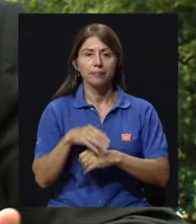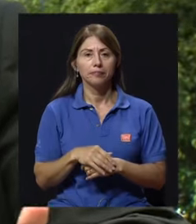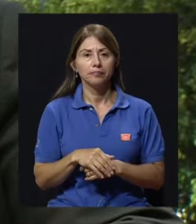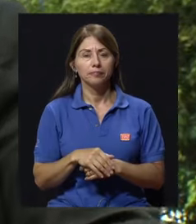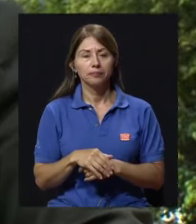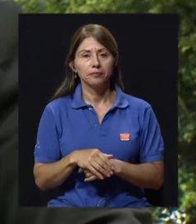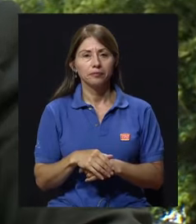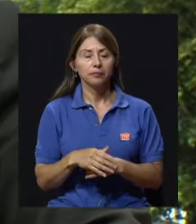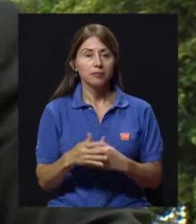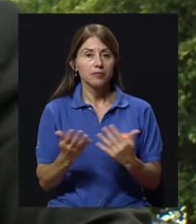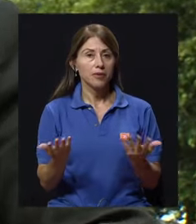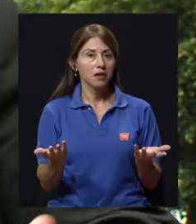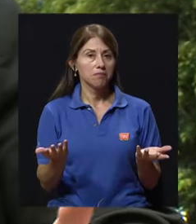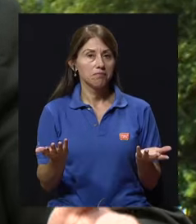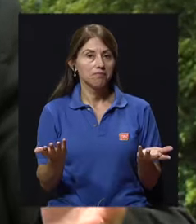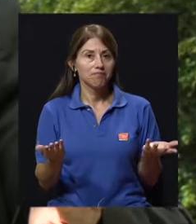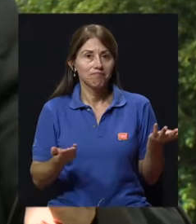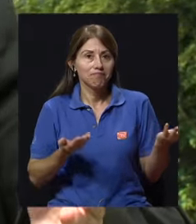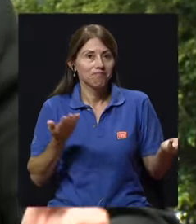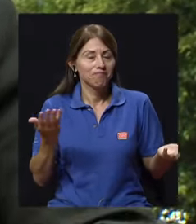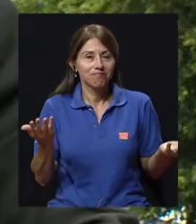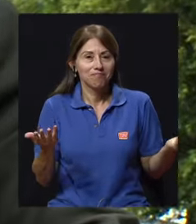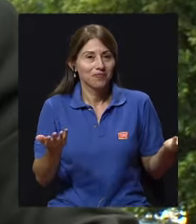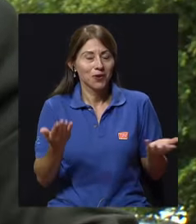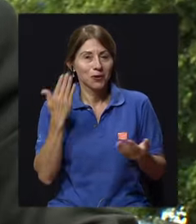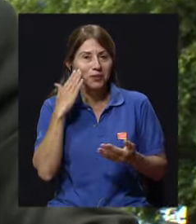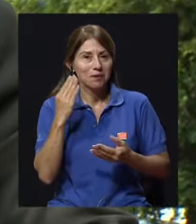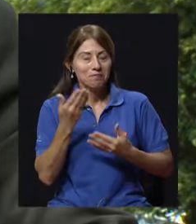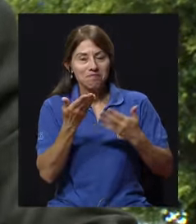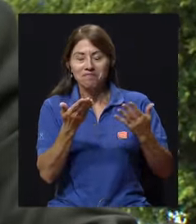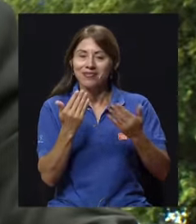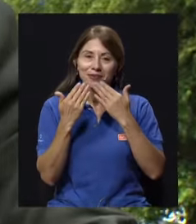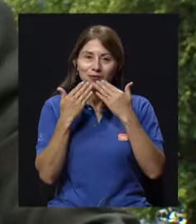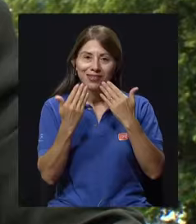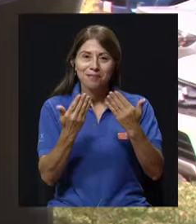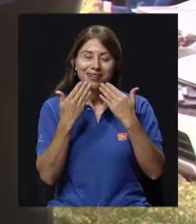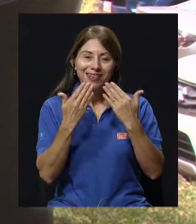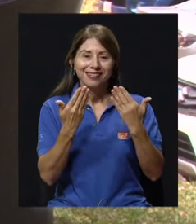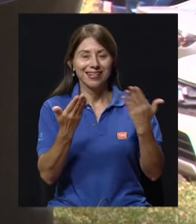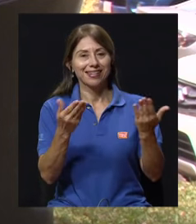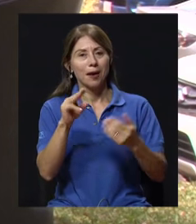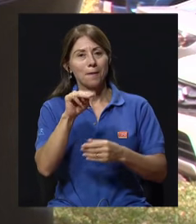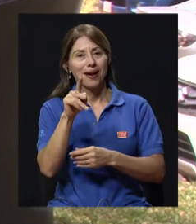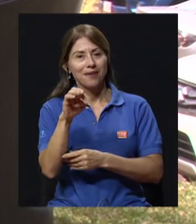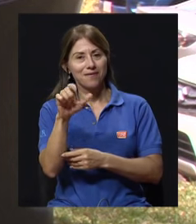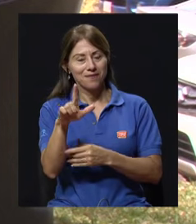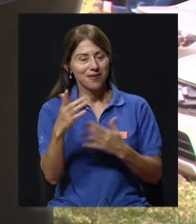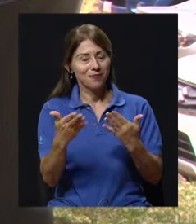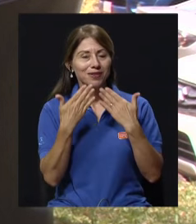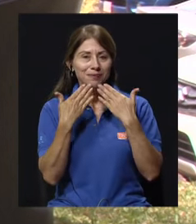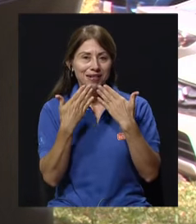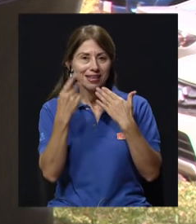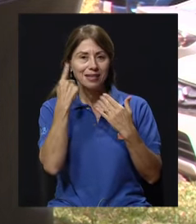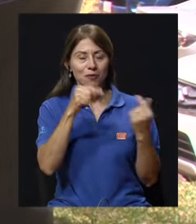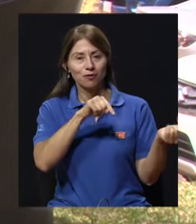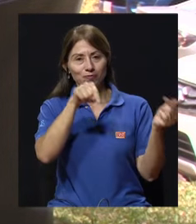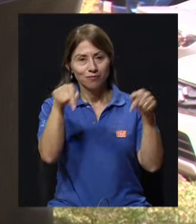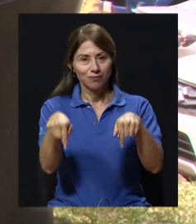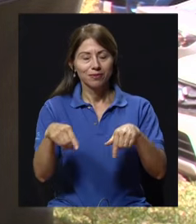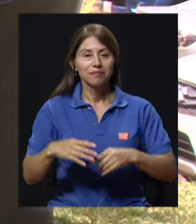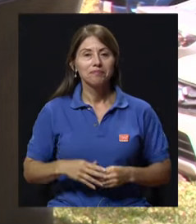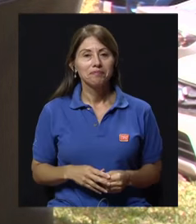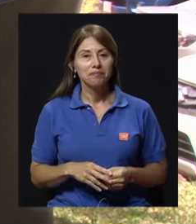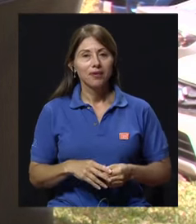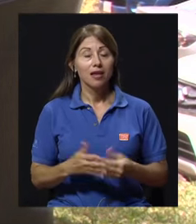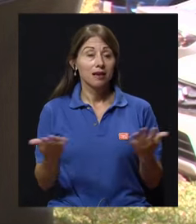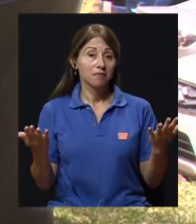Y, pues, no sé qué más comentarle, doña Maribel, muchísimas gracias, doña Maribel, perdón, muchísimas gracias por acompañarnos el día